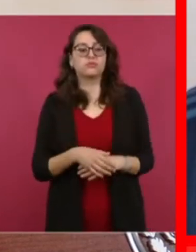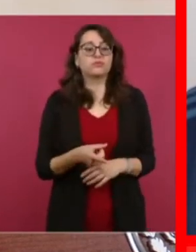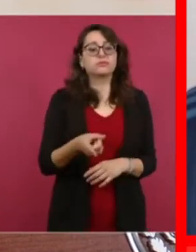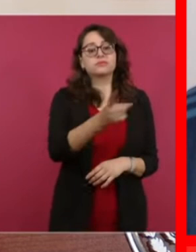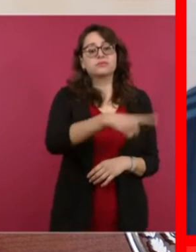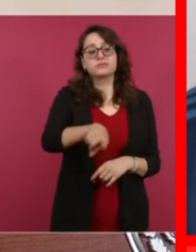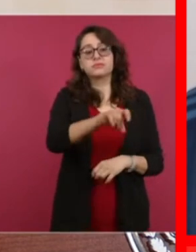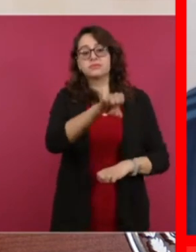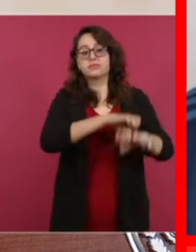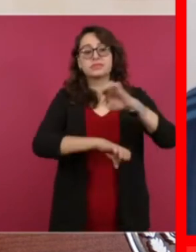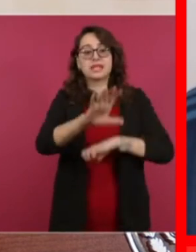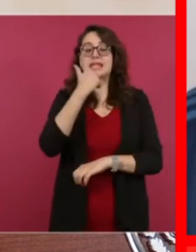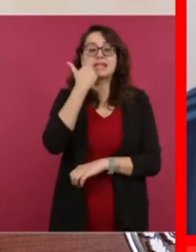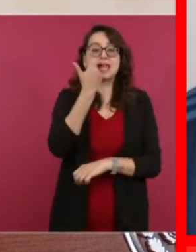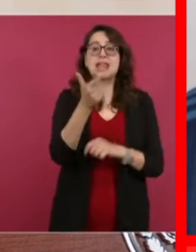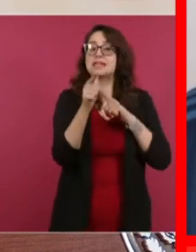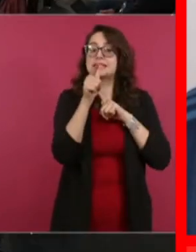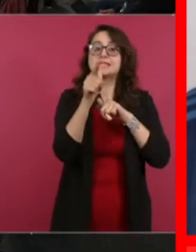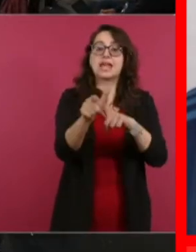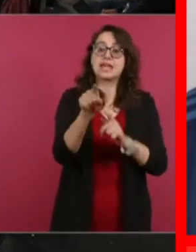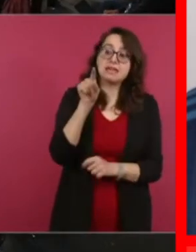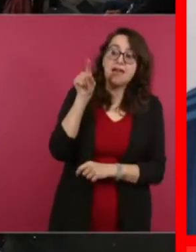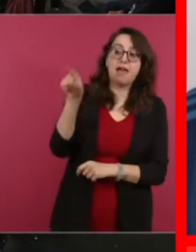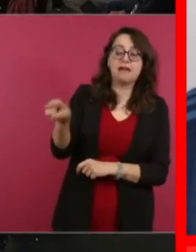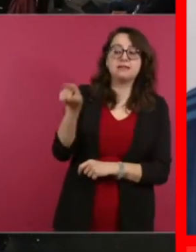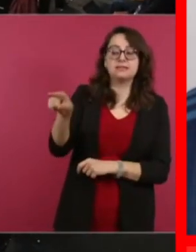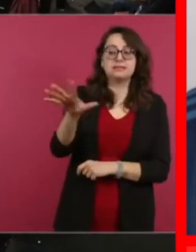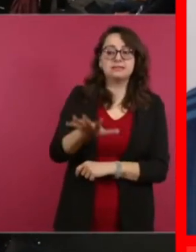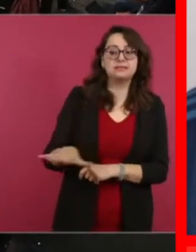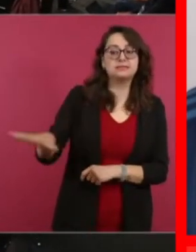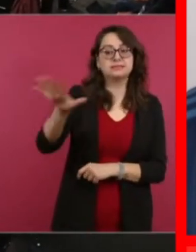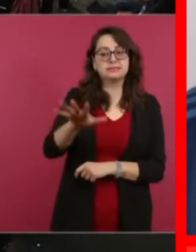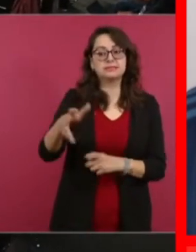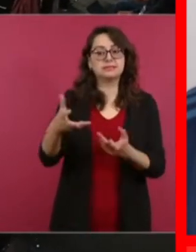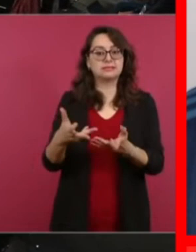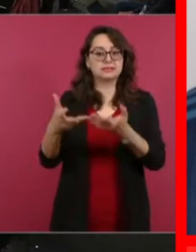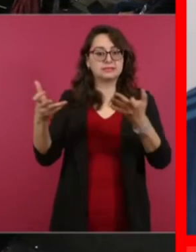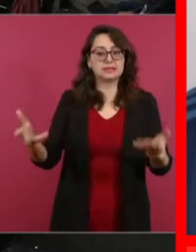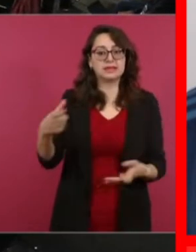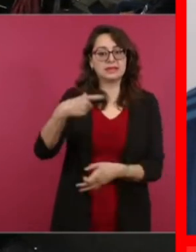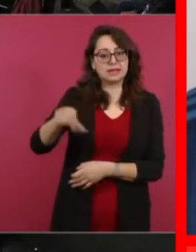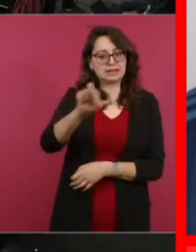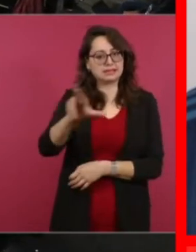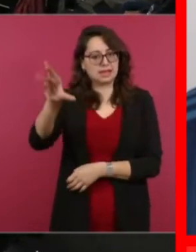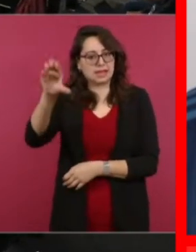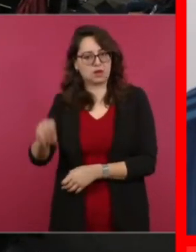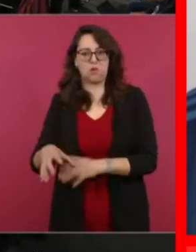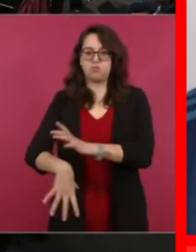explotando un banco de materiales en Quintana Roo.